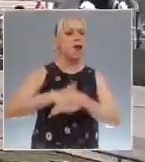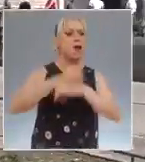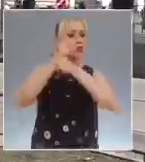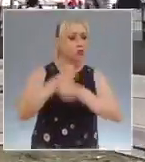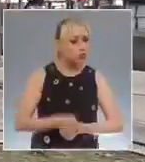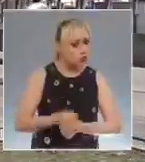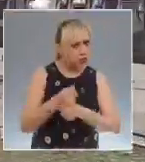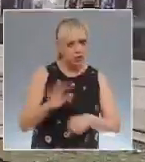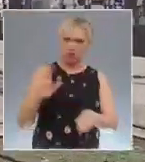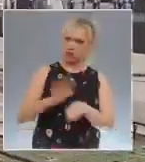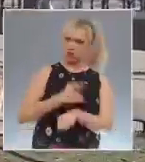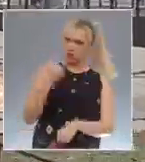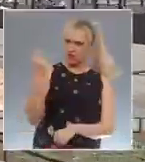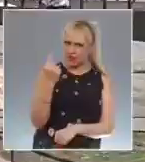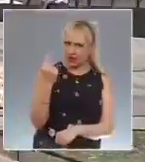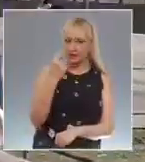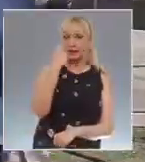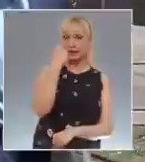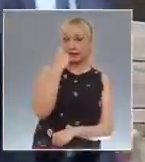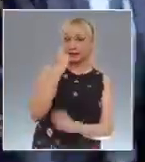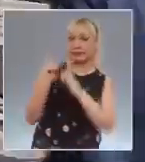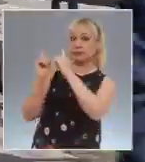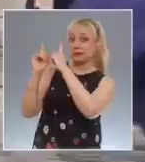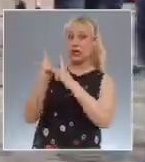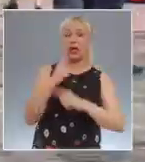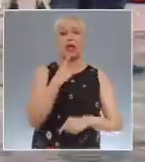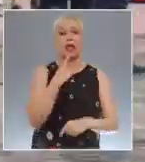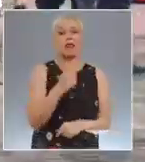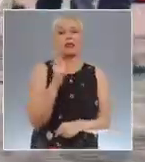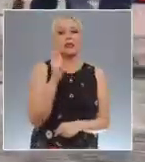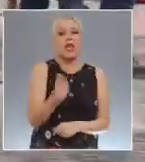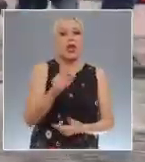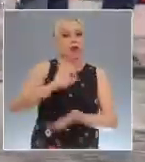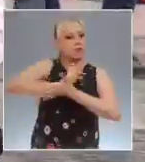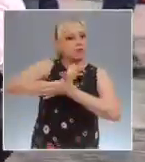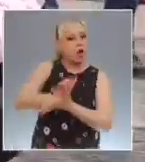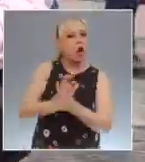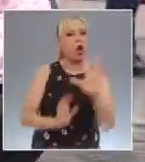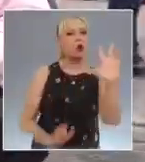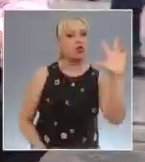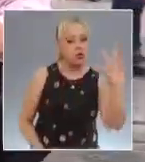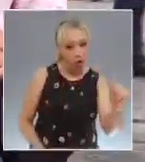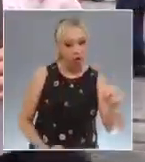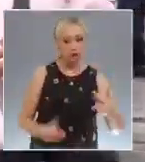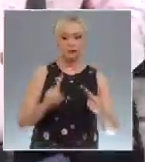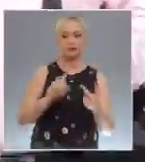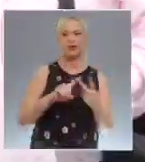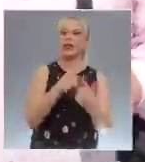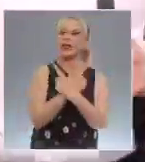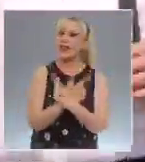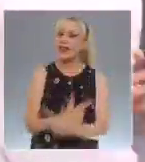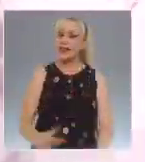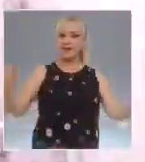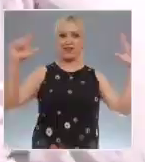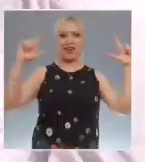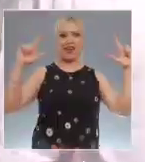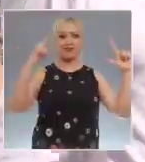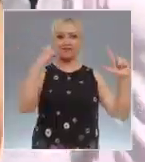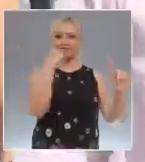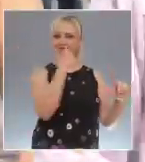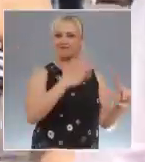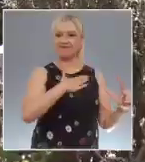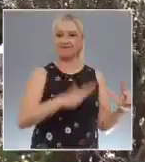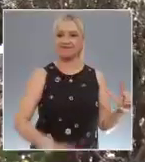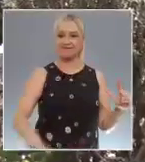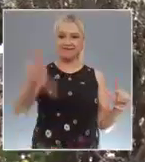Los principios de libertad y no discriminación fueron los temas de análisis en el webinar Evaluación de las